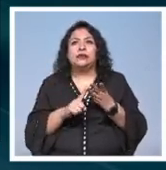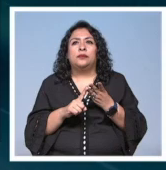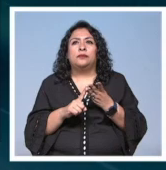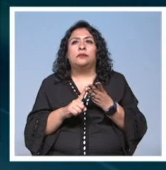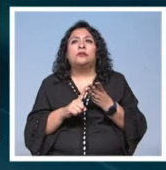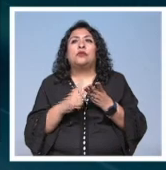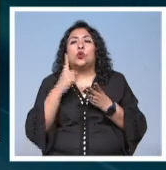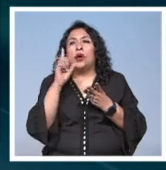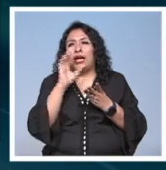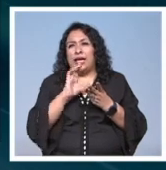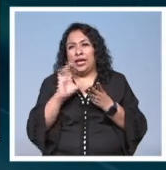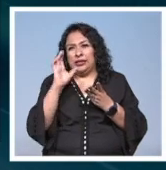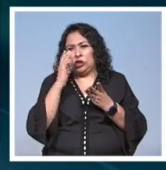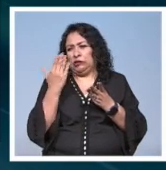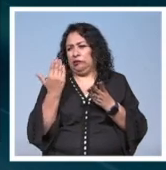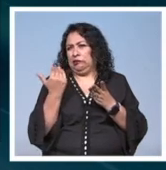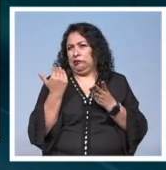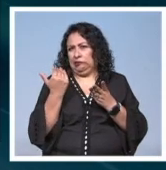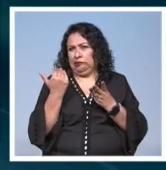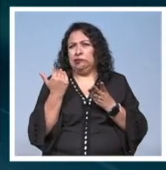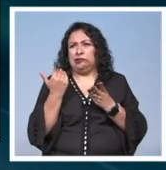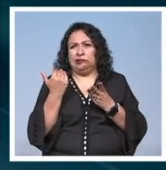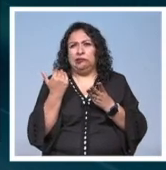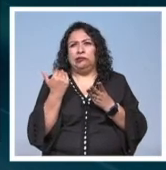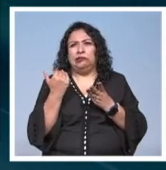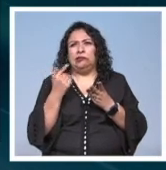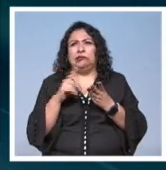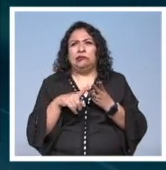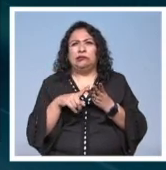una canción que pues recién estamos como que